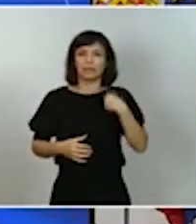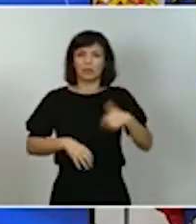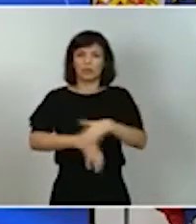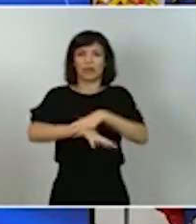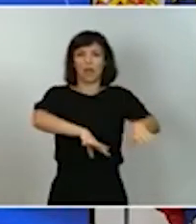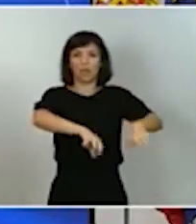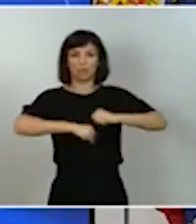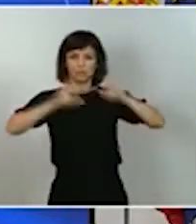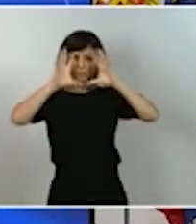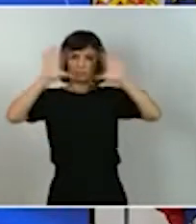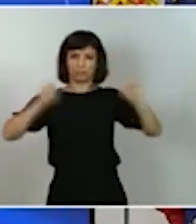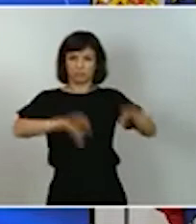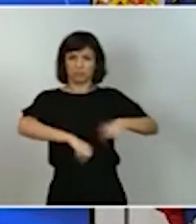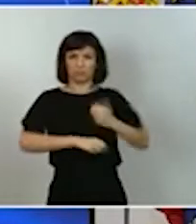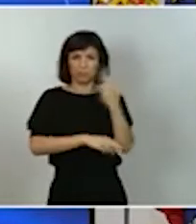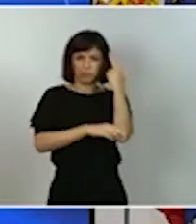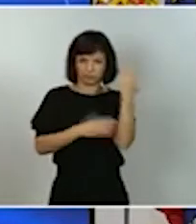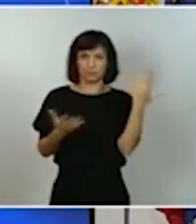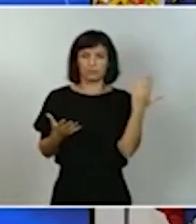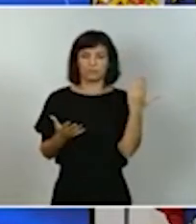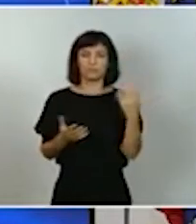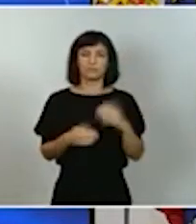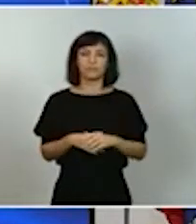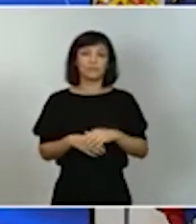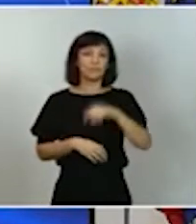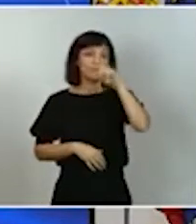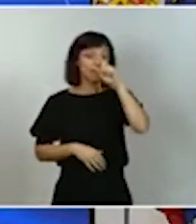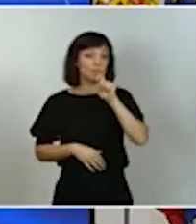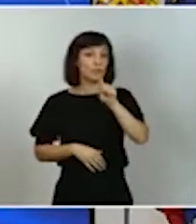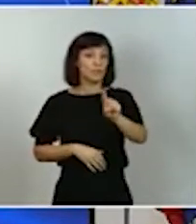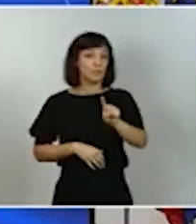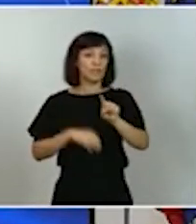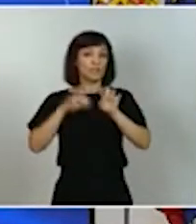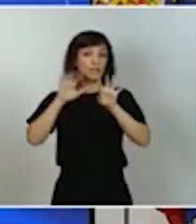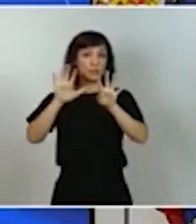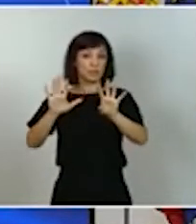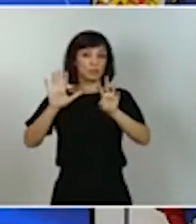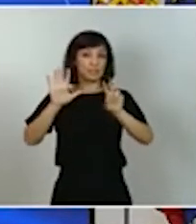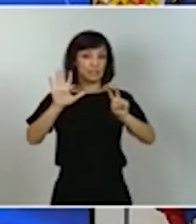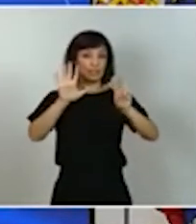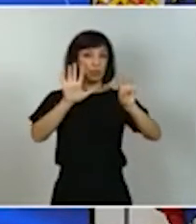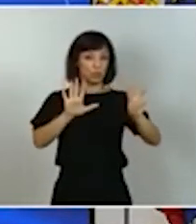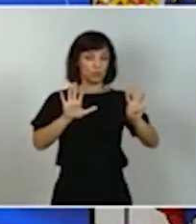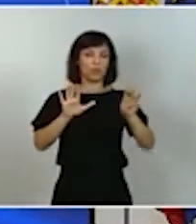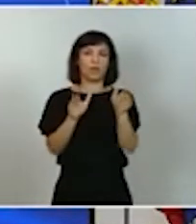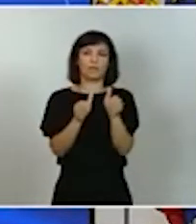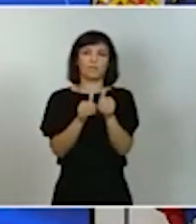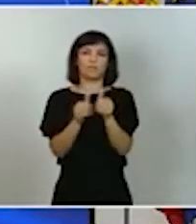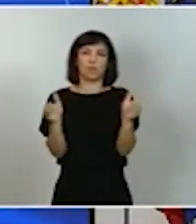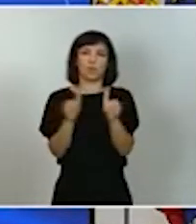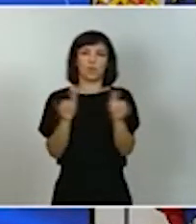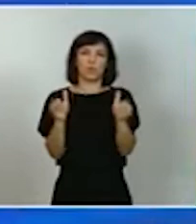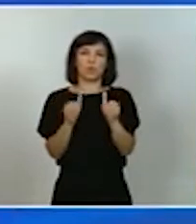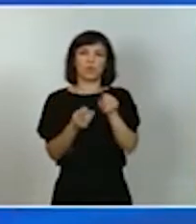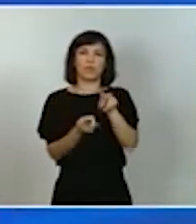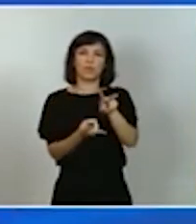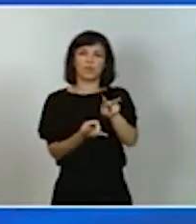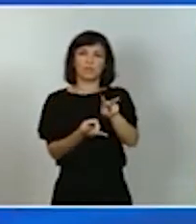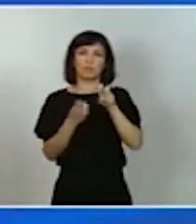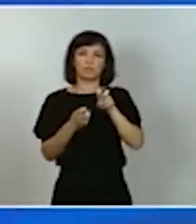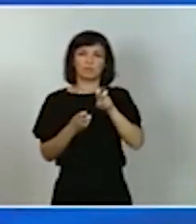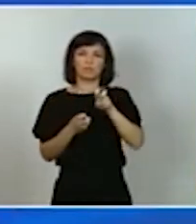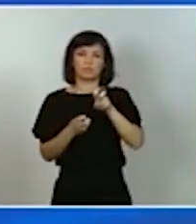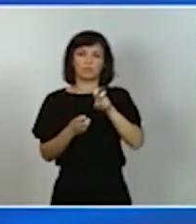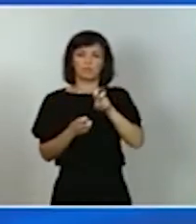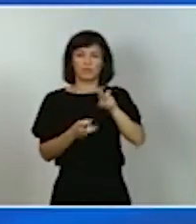1978 cuando se creaba en España la primera versión del impuesto de la renta de las personas físicas,